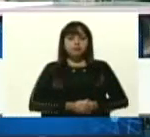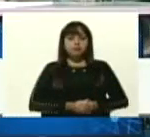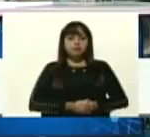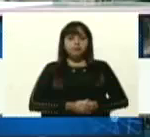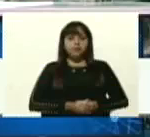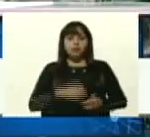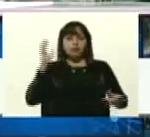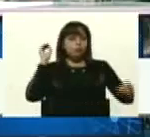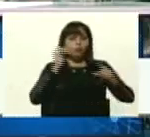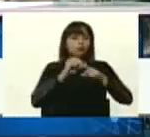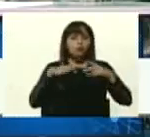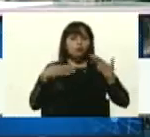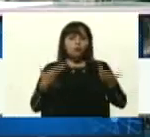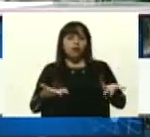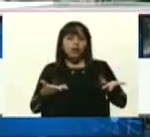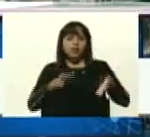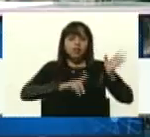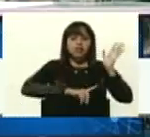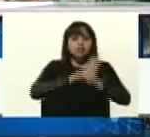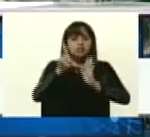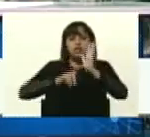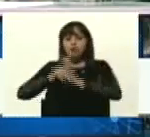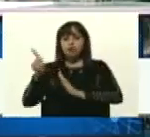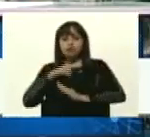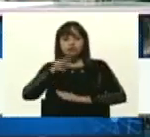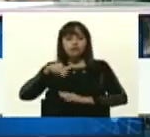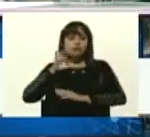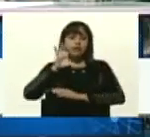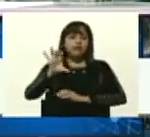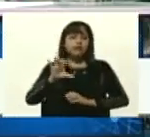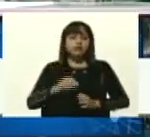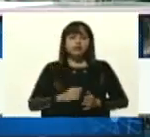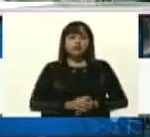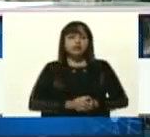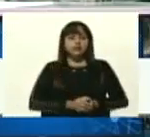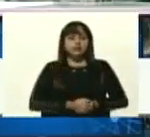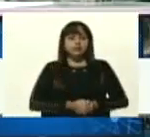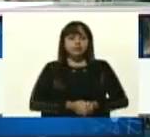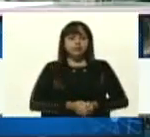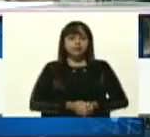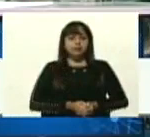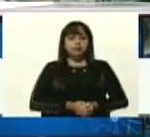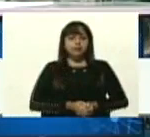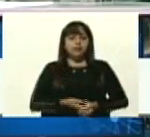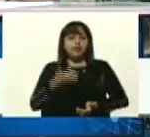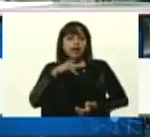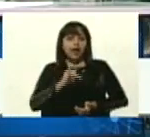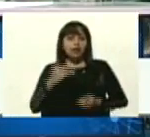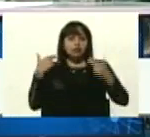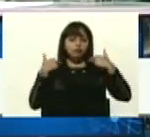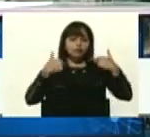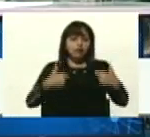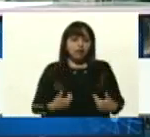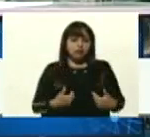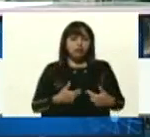del desarrollo de nuestro país. Que pone al ser humano,